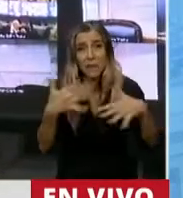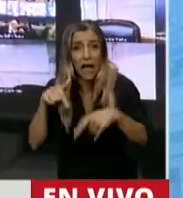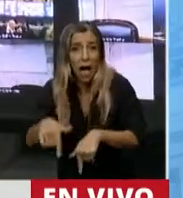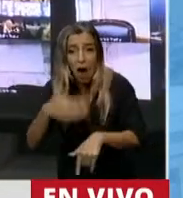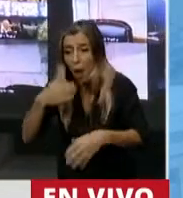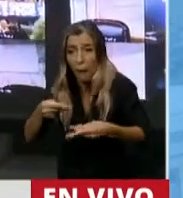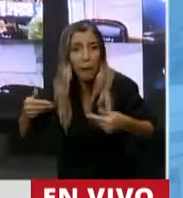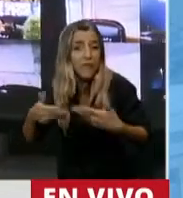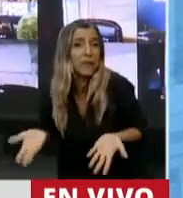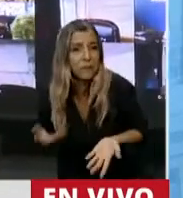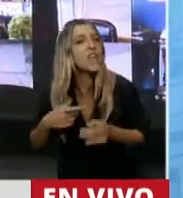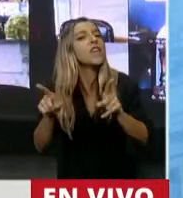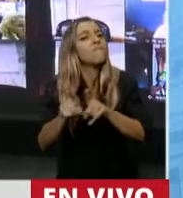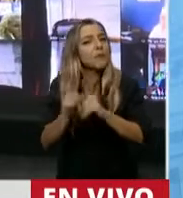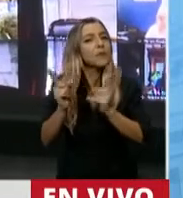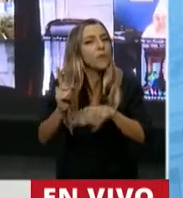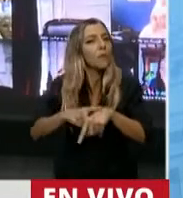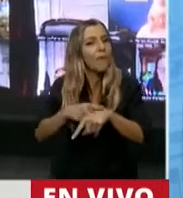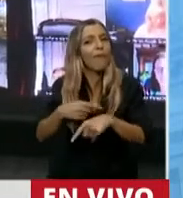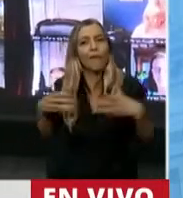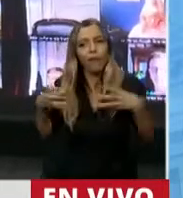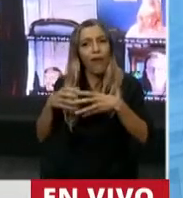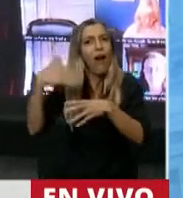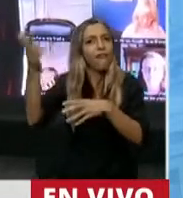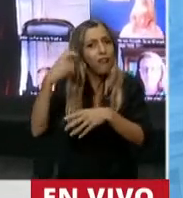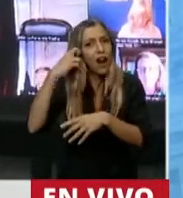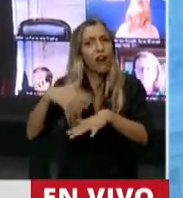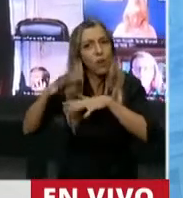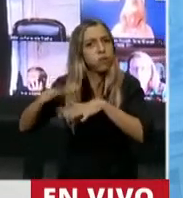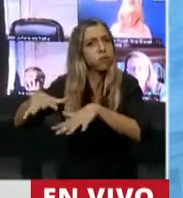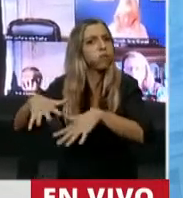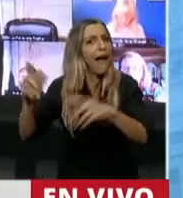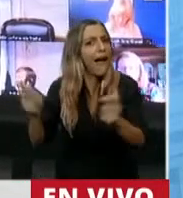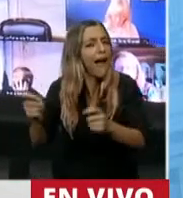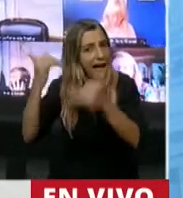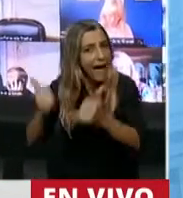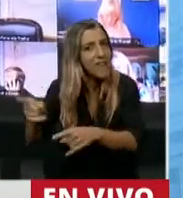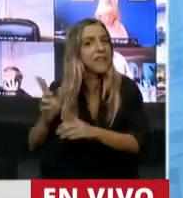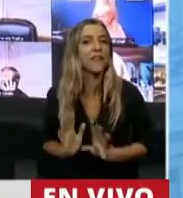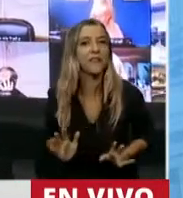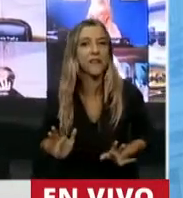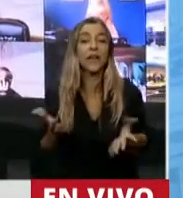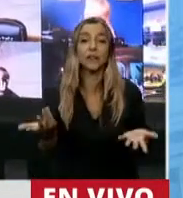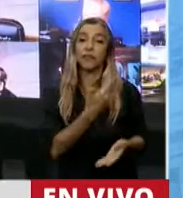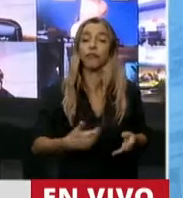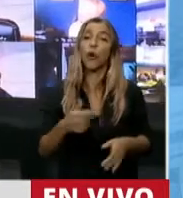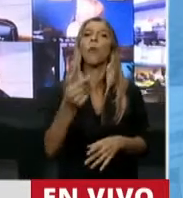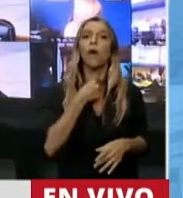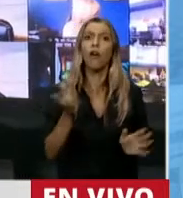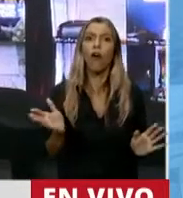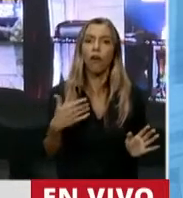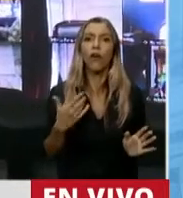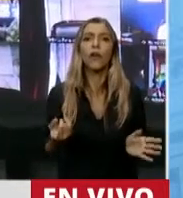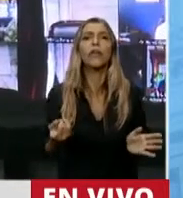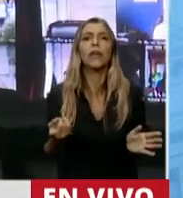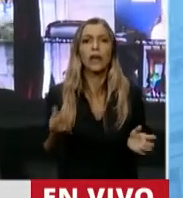Fíjense si no tiene una connotación ideológica y política que el gobierno busca alimentar a una base ideológica que está quebrada